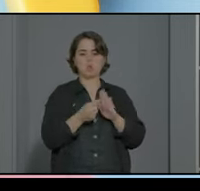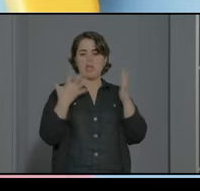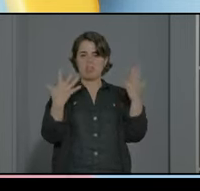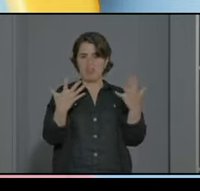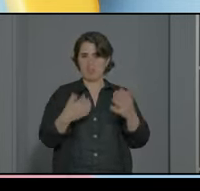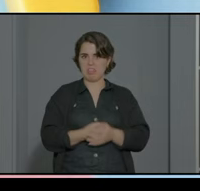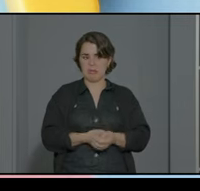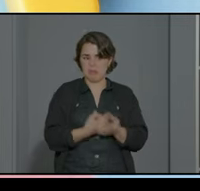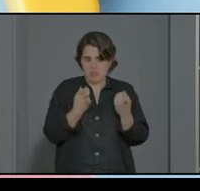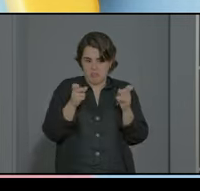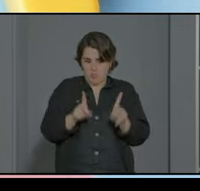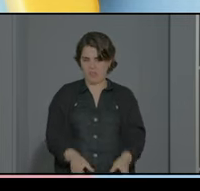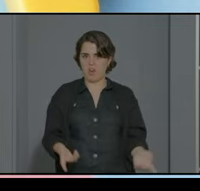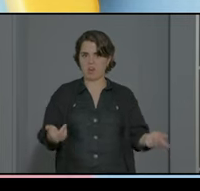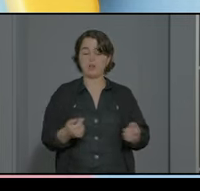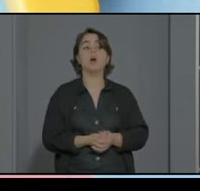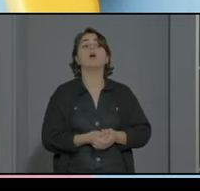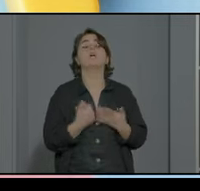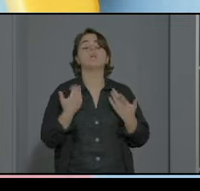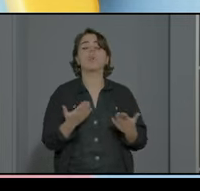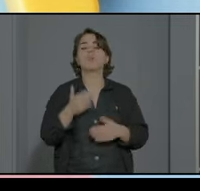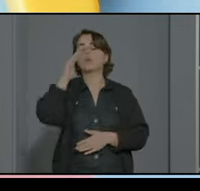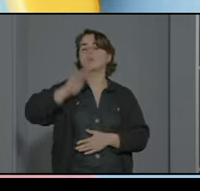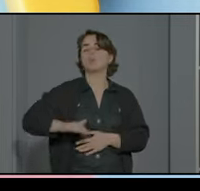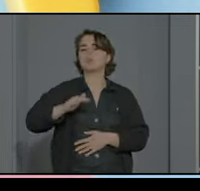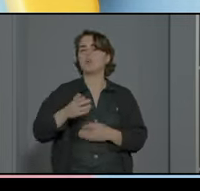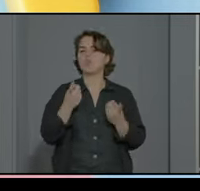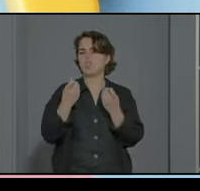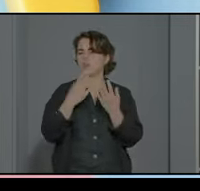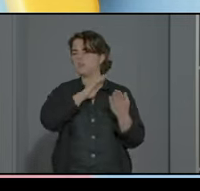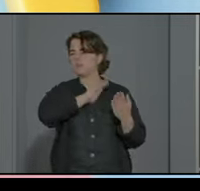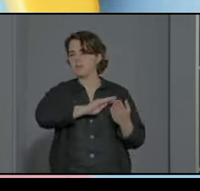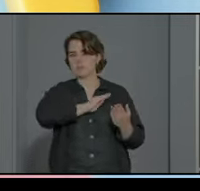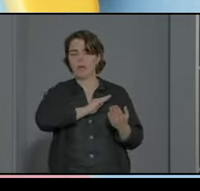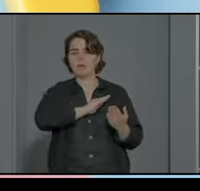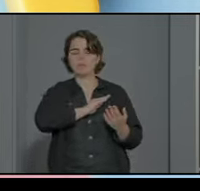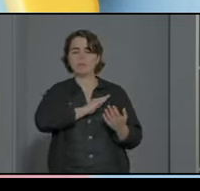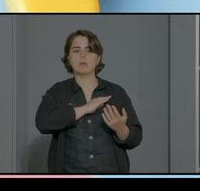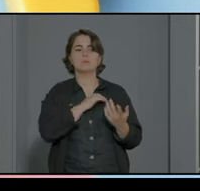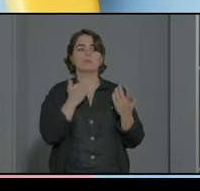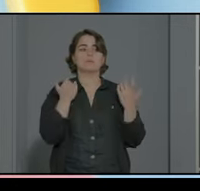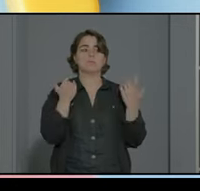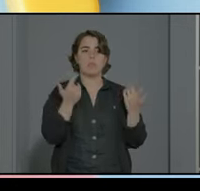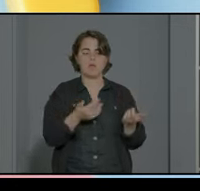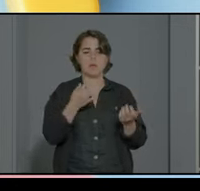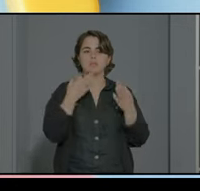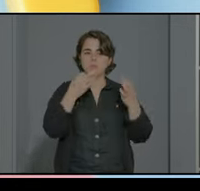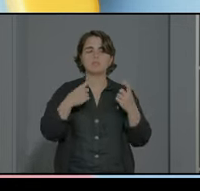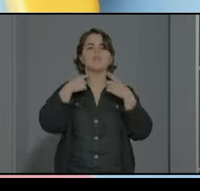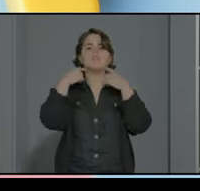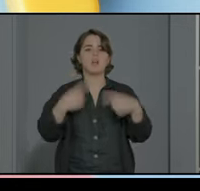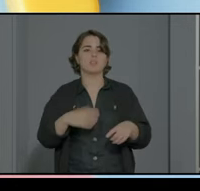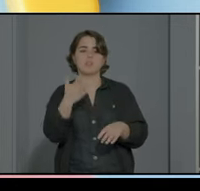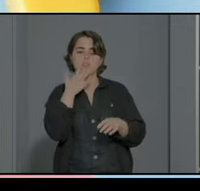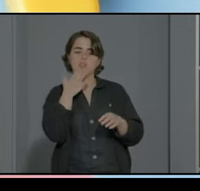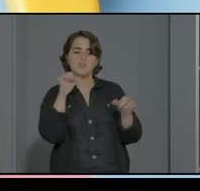necesidad de verdad bueno pues esos peques si tienen muchas necesidades y están abocados a un fracaso si no se